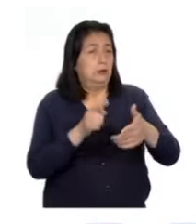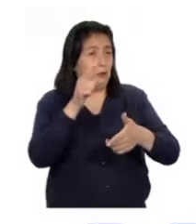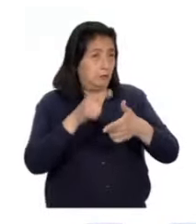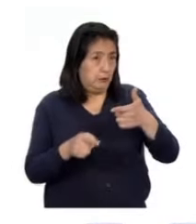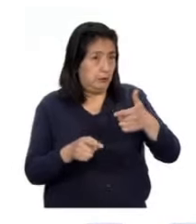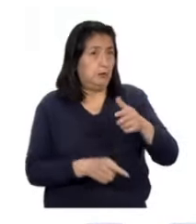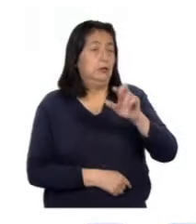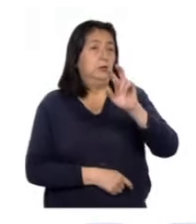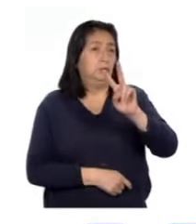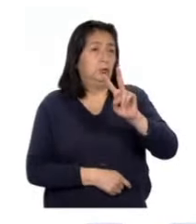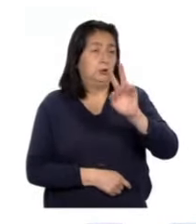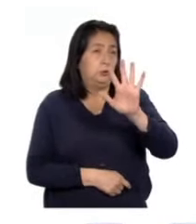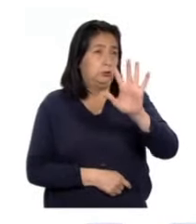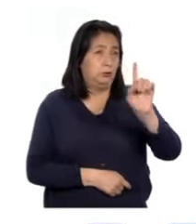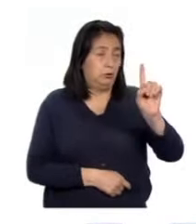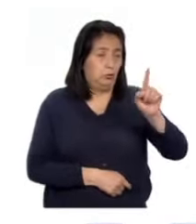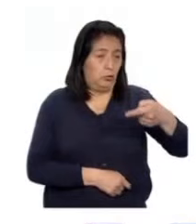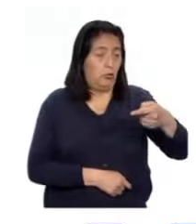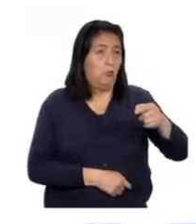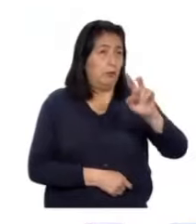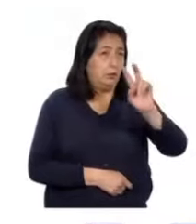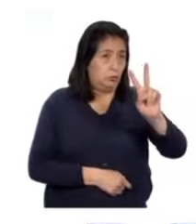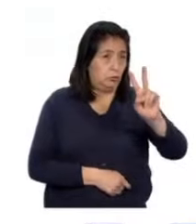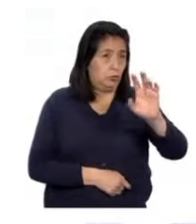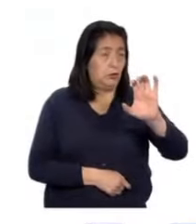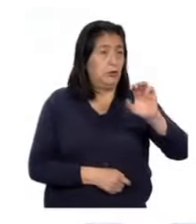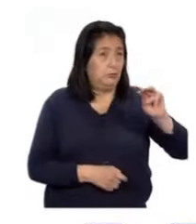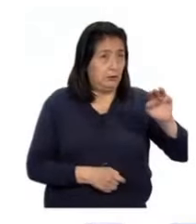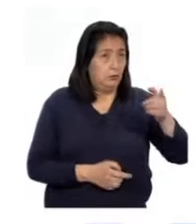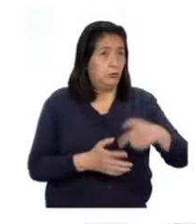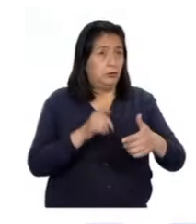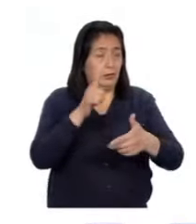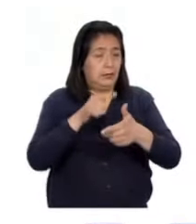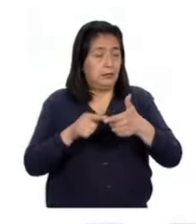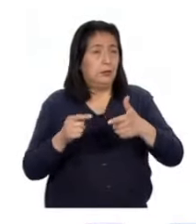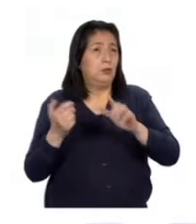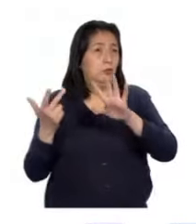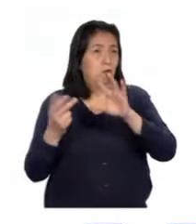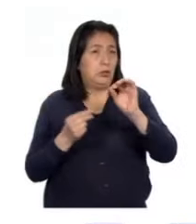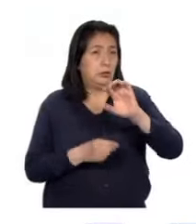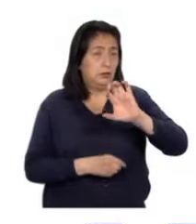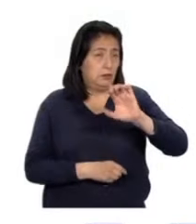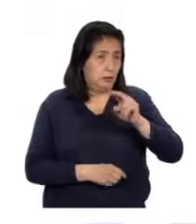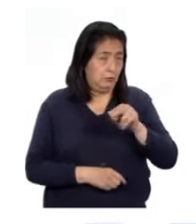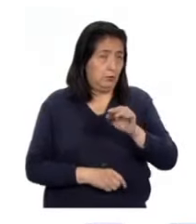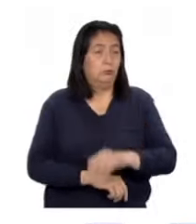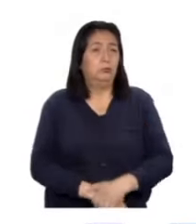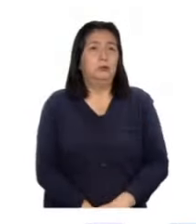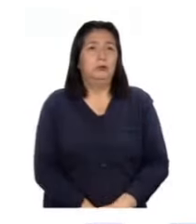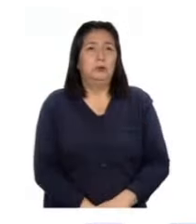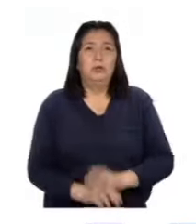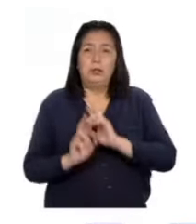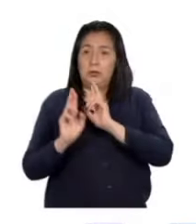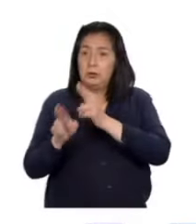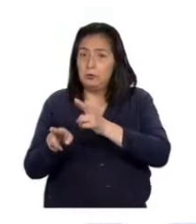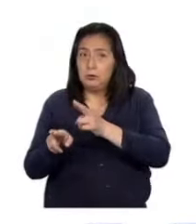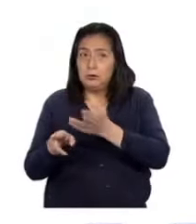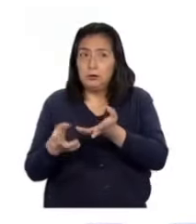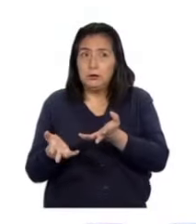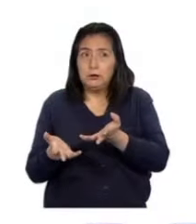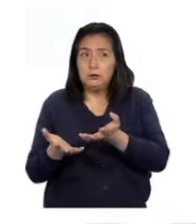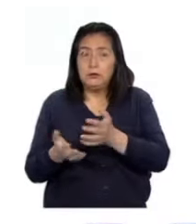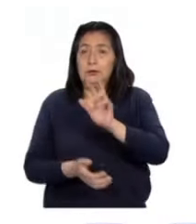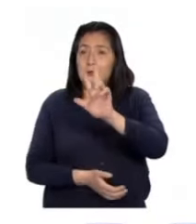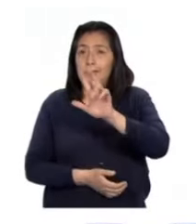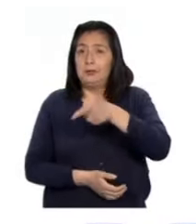251,2 centímetros entre 80 centímetros. El resultado es